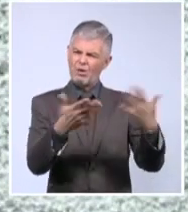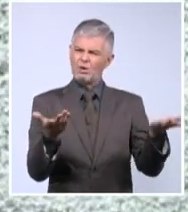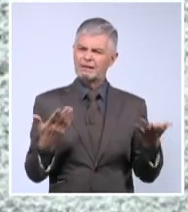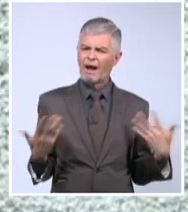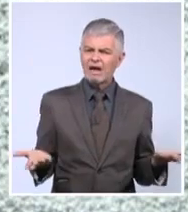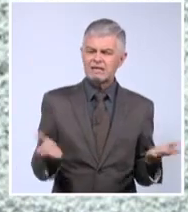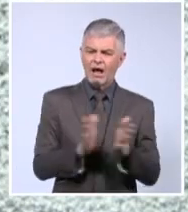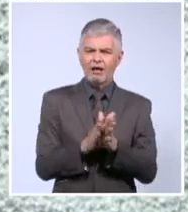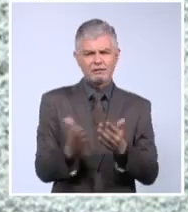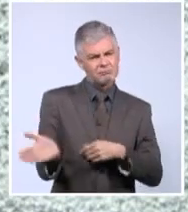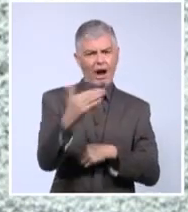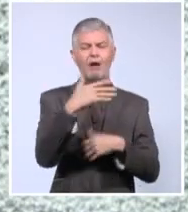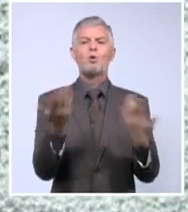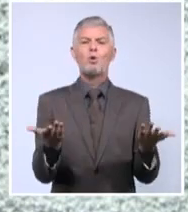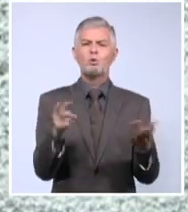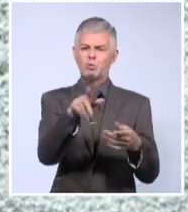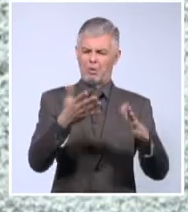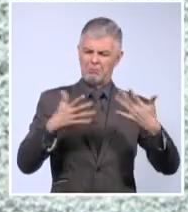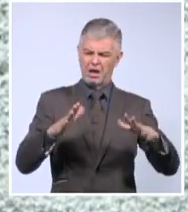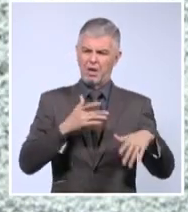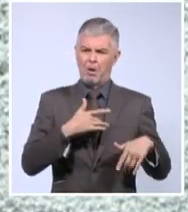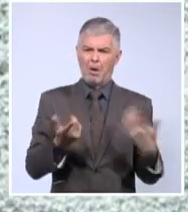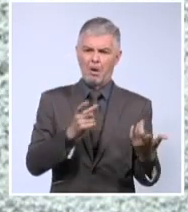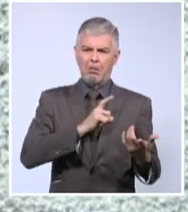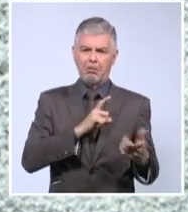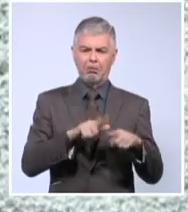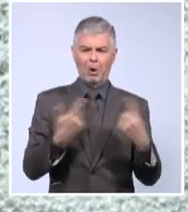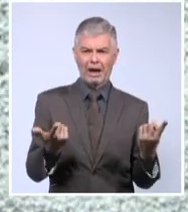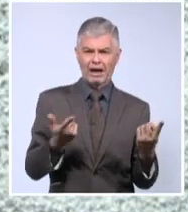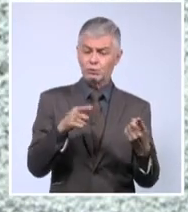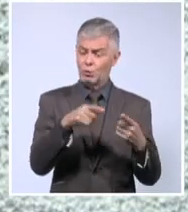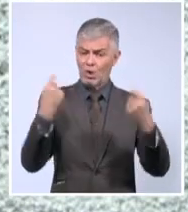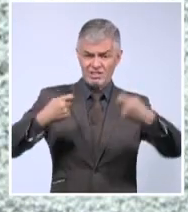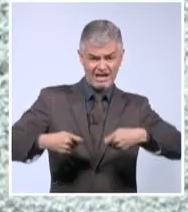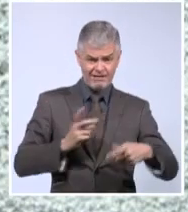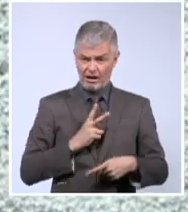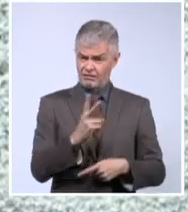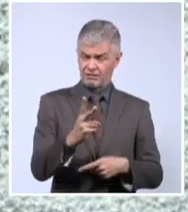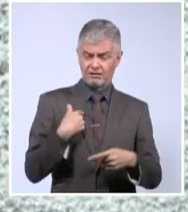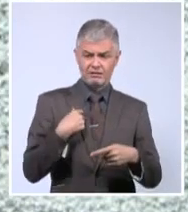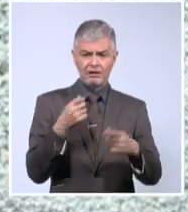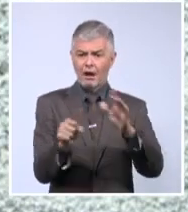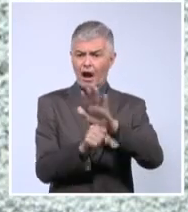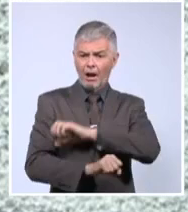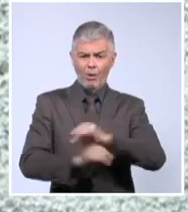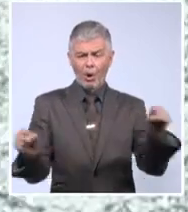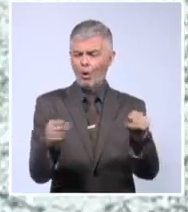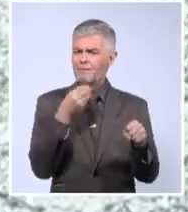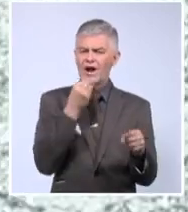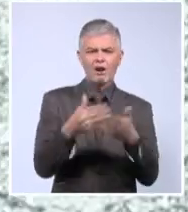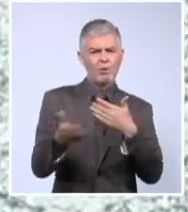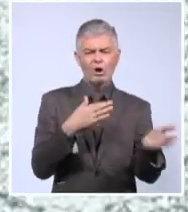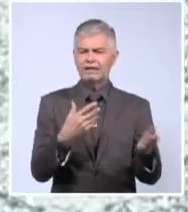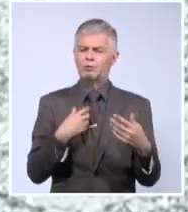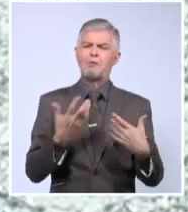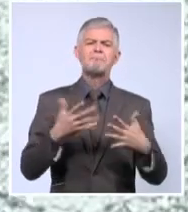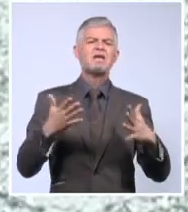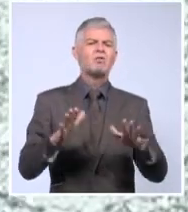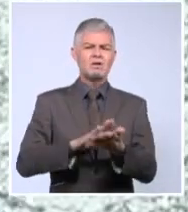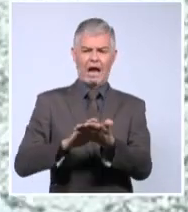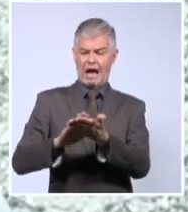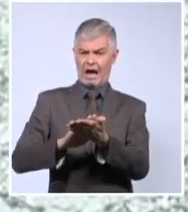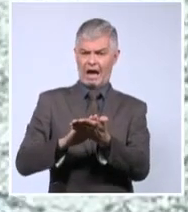Dale agua. ¿Cuál es el miedo tuyo? Aquí los kamikazes, kamikaze es kamikaze, kamikaze es el pone una bomba y va para arriba la bomba, aquí no se puede tener miedo. A mí es